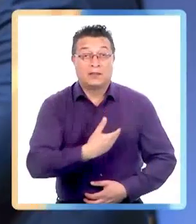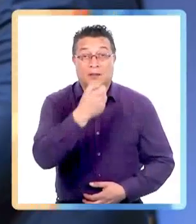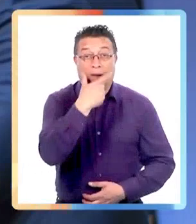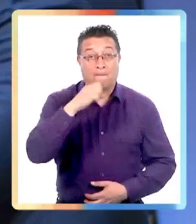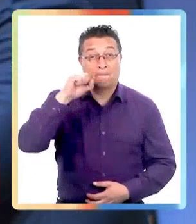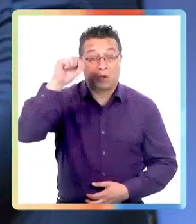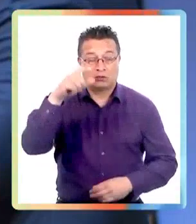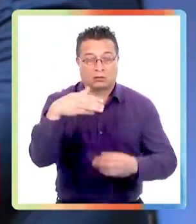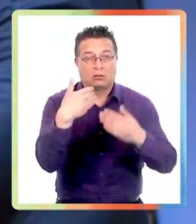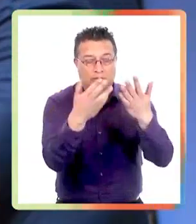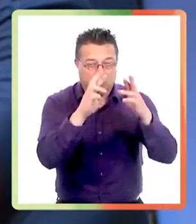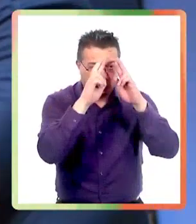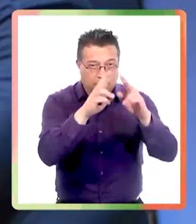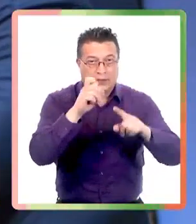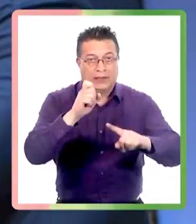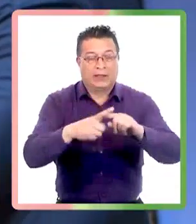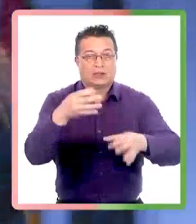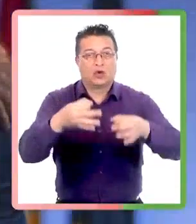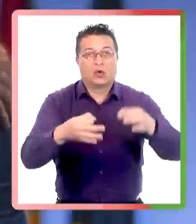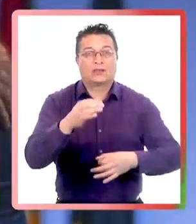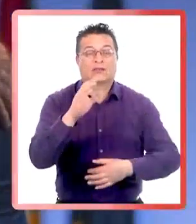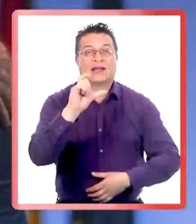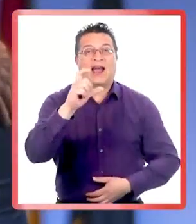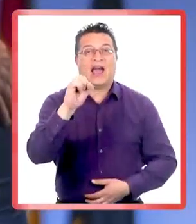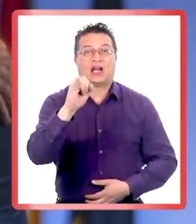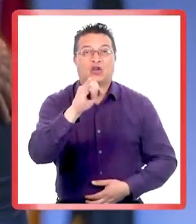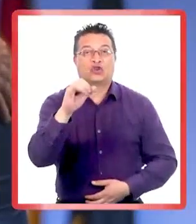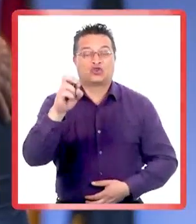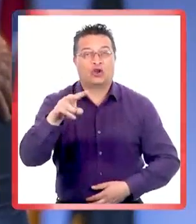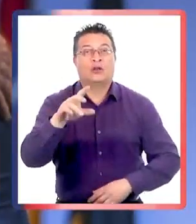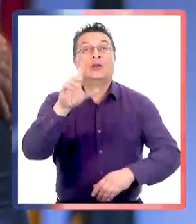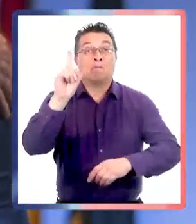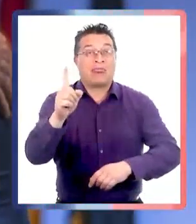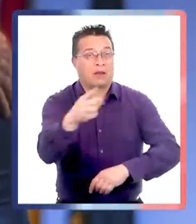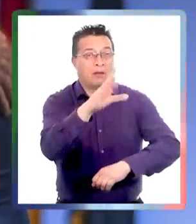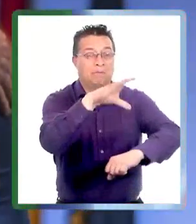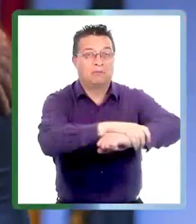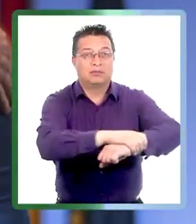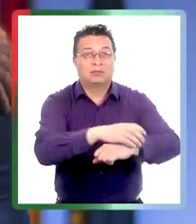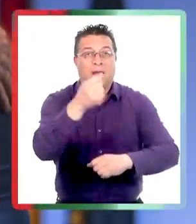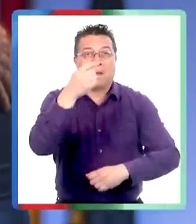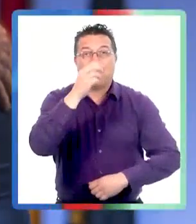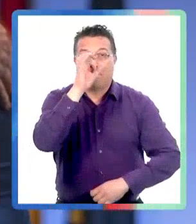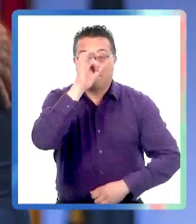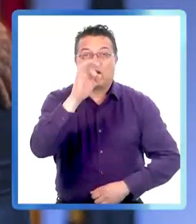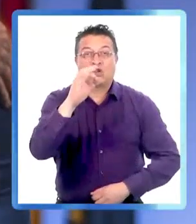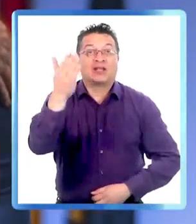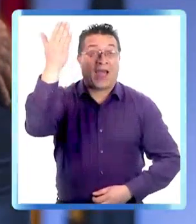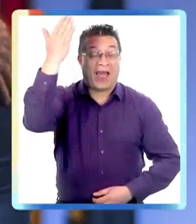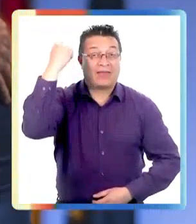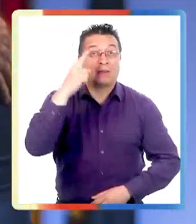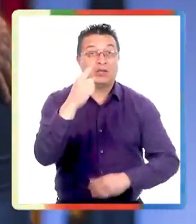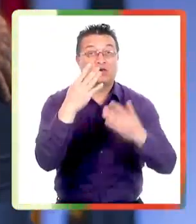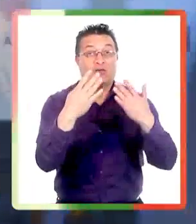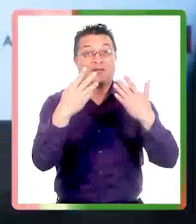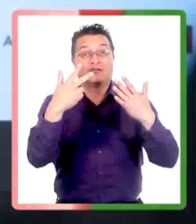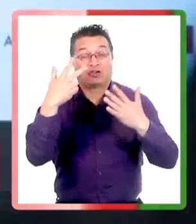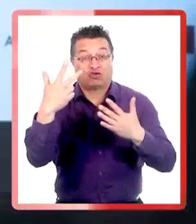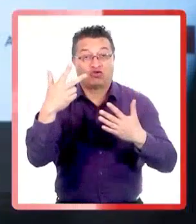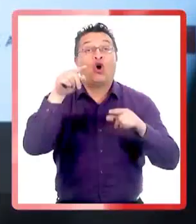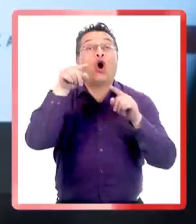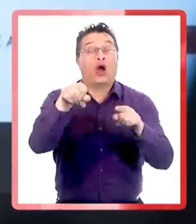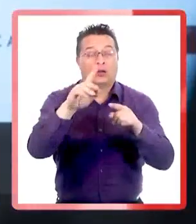En Europa, el presidente Gabriel Boric entregó un reconocimiento al ex juez Baltasar Garzón, que ordenó la detención de Augusto Pinochet en 1998,